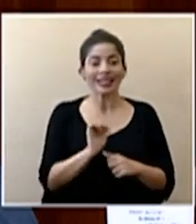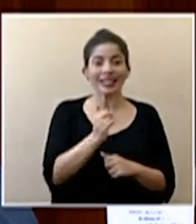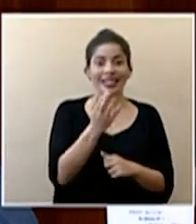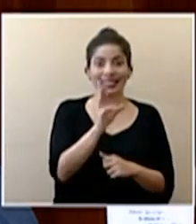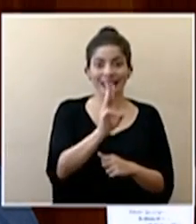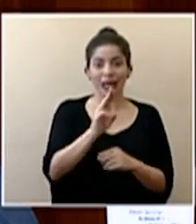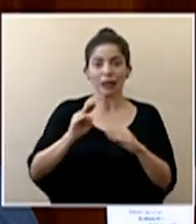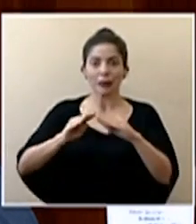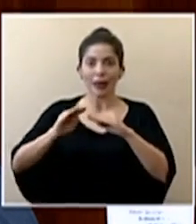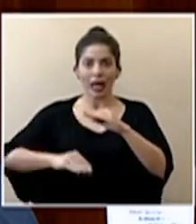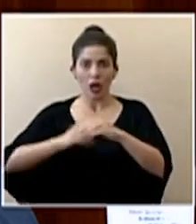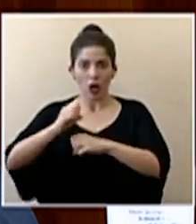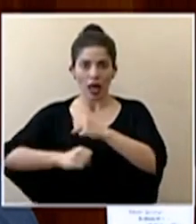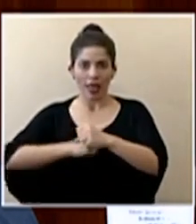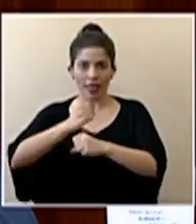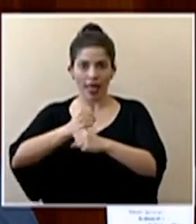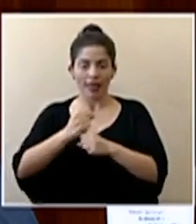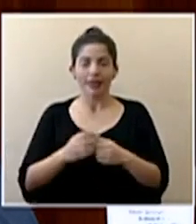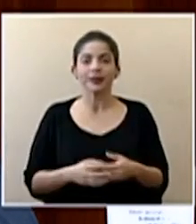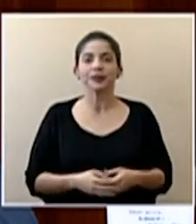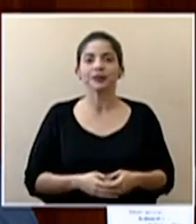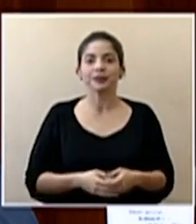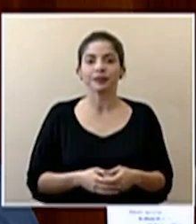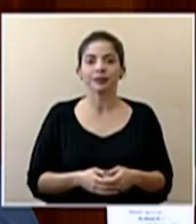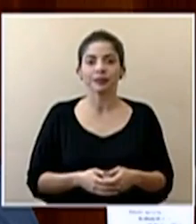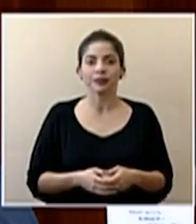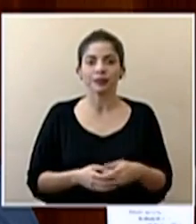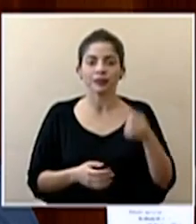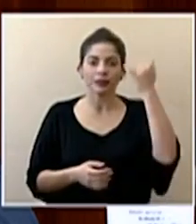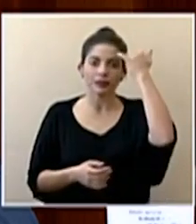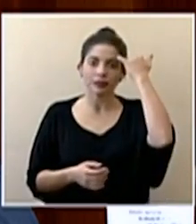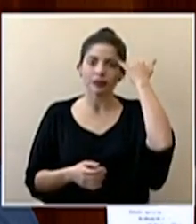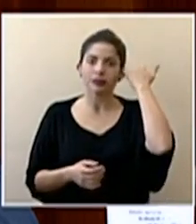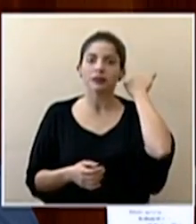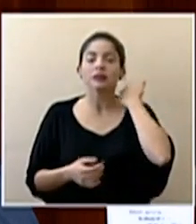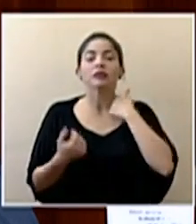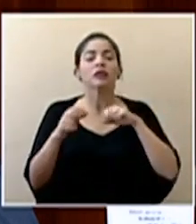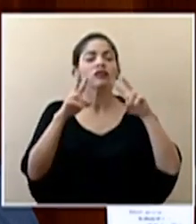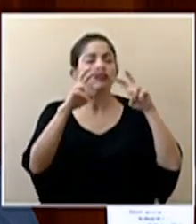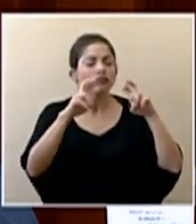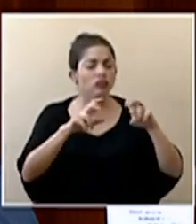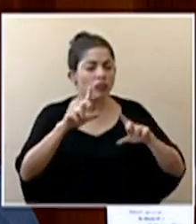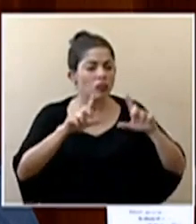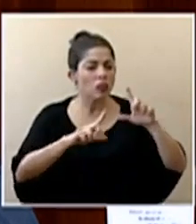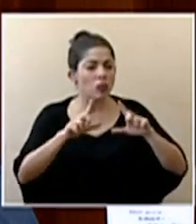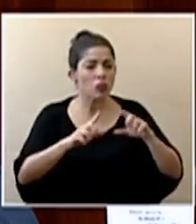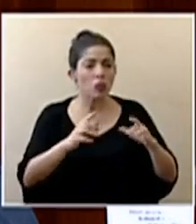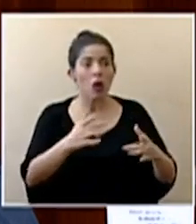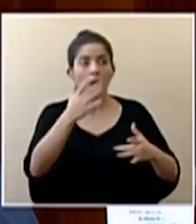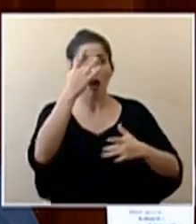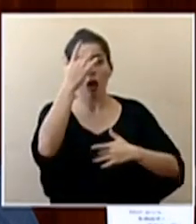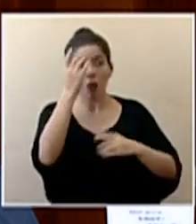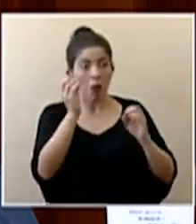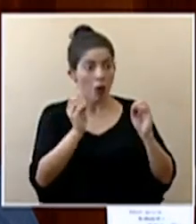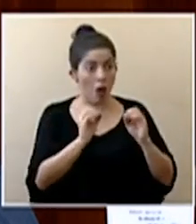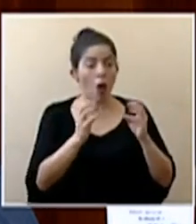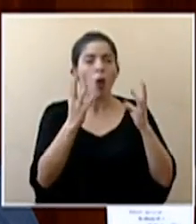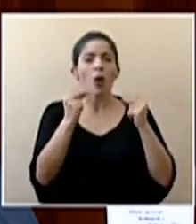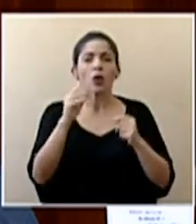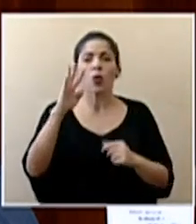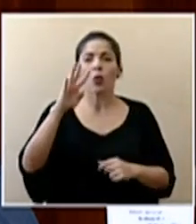16 menores de edad. Se han descartado hasta el día de hoy un total de 4